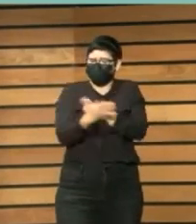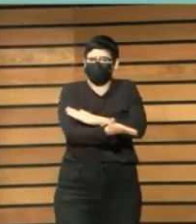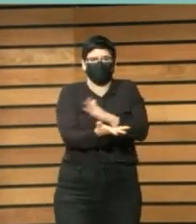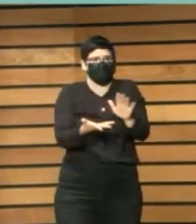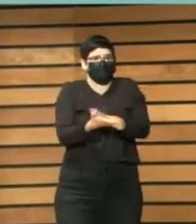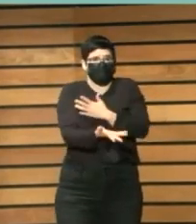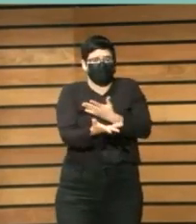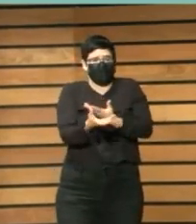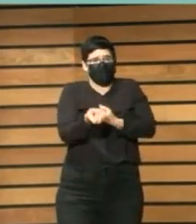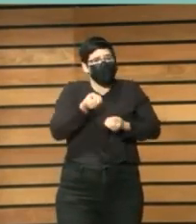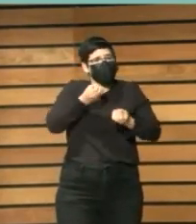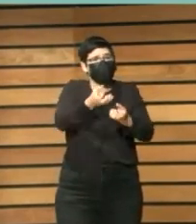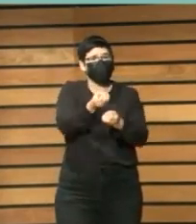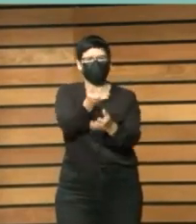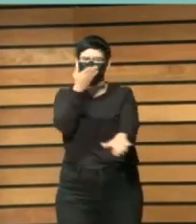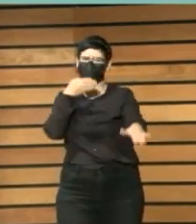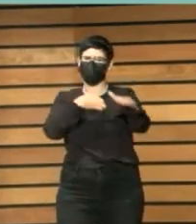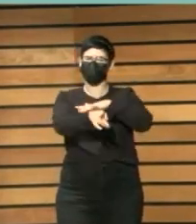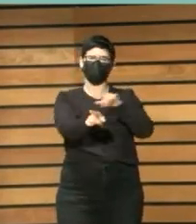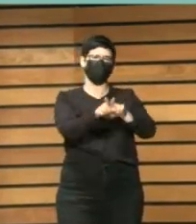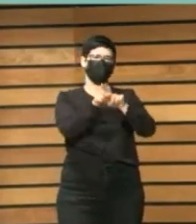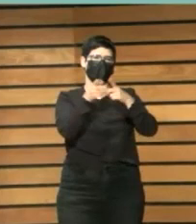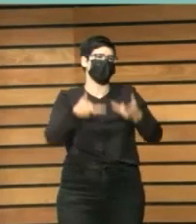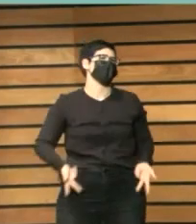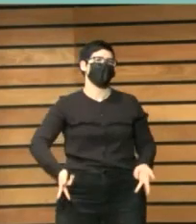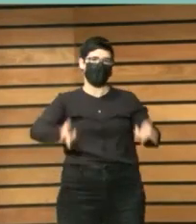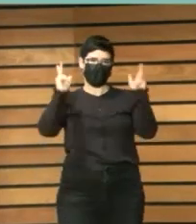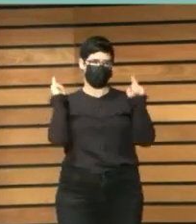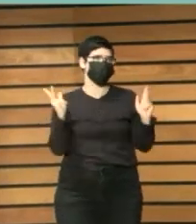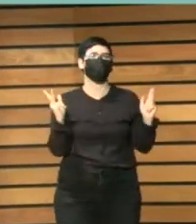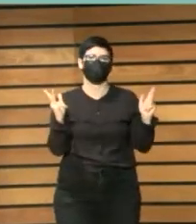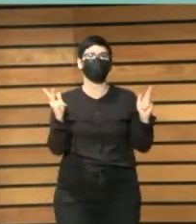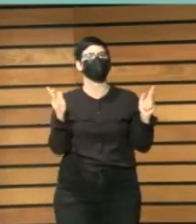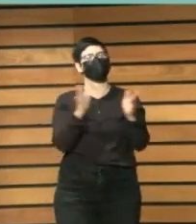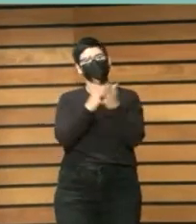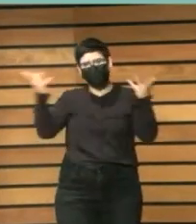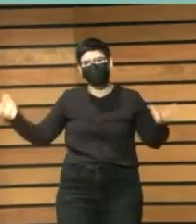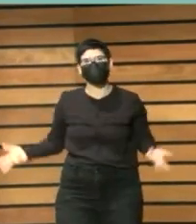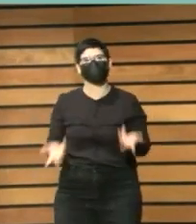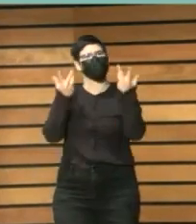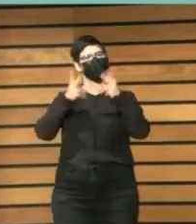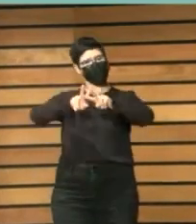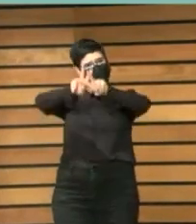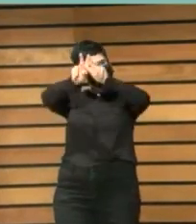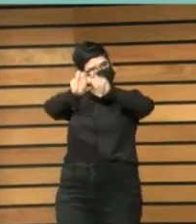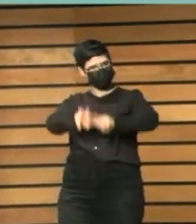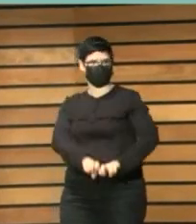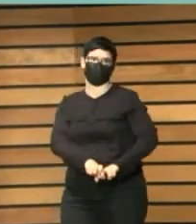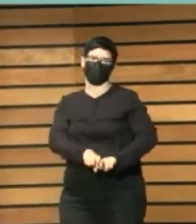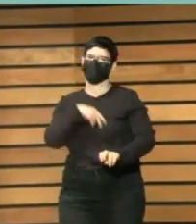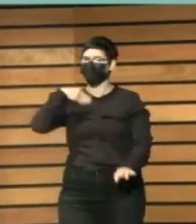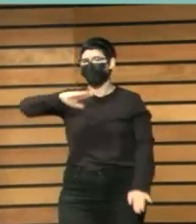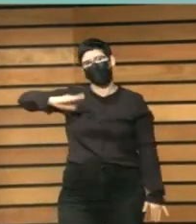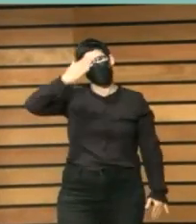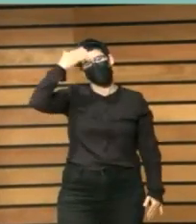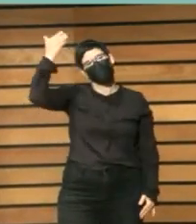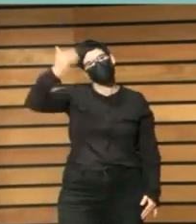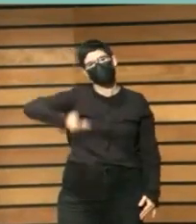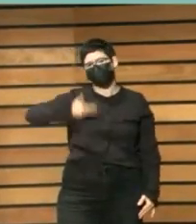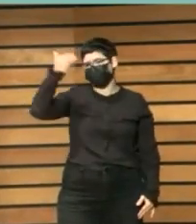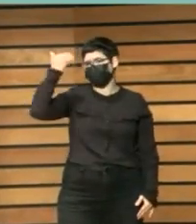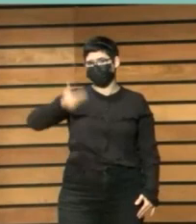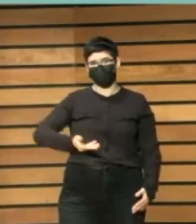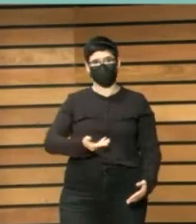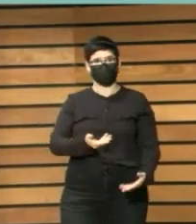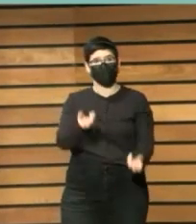como también se ha dicho y comunicar la investigación y este es fundamental. Comunicar la investigación,